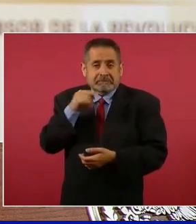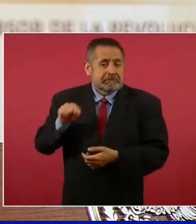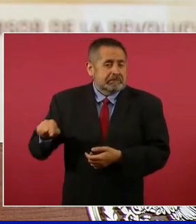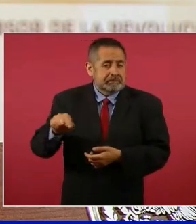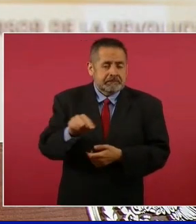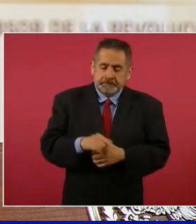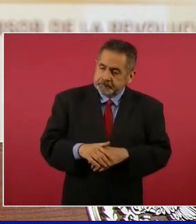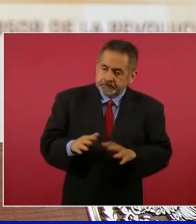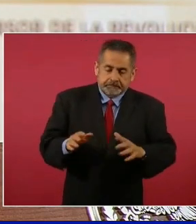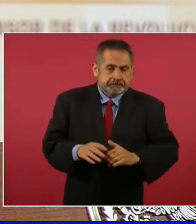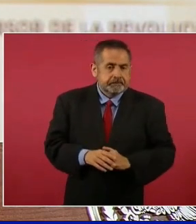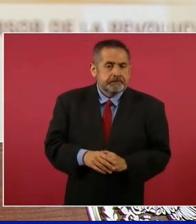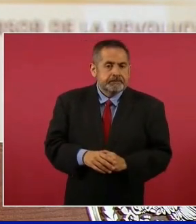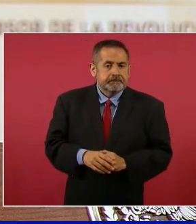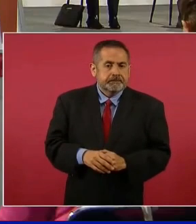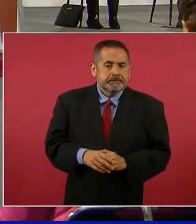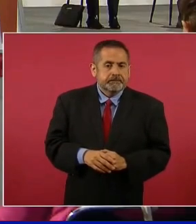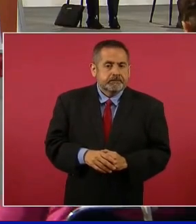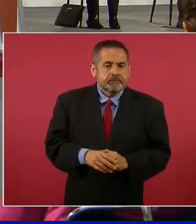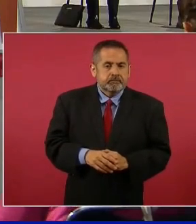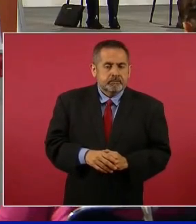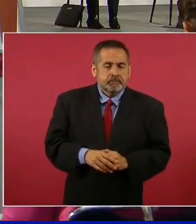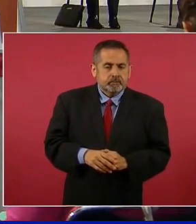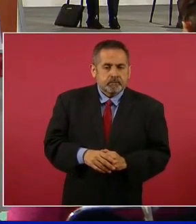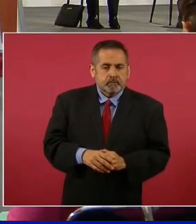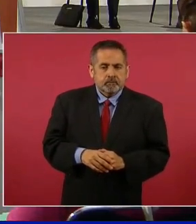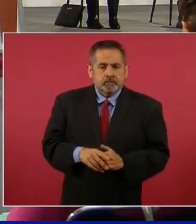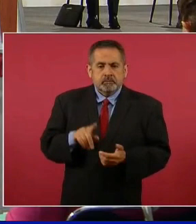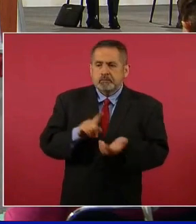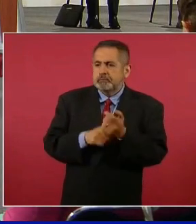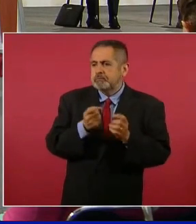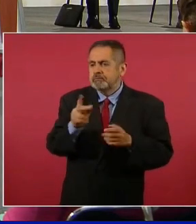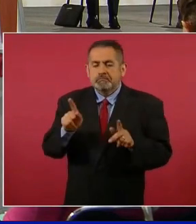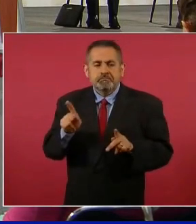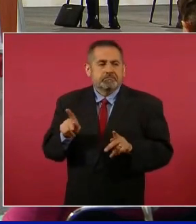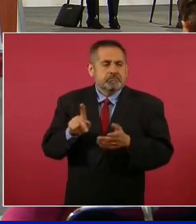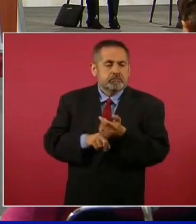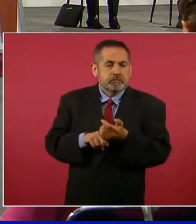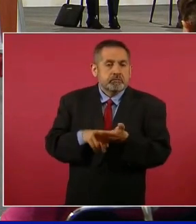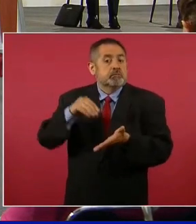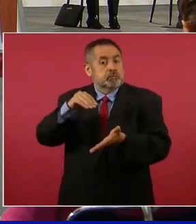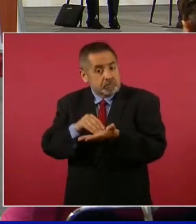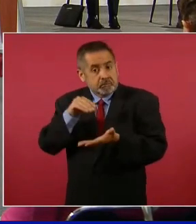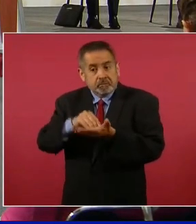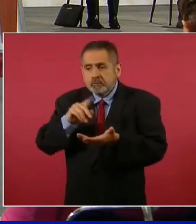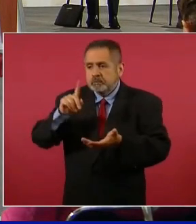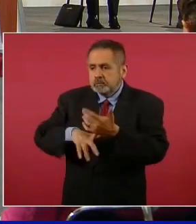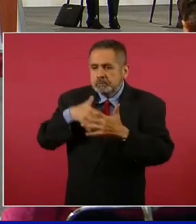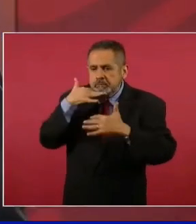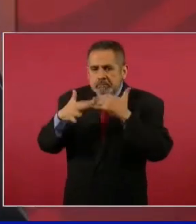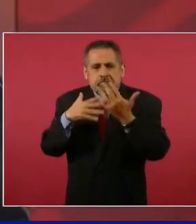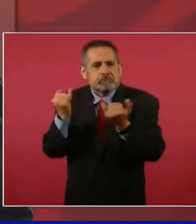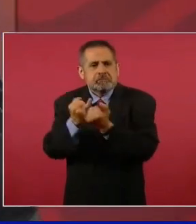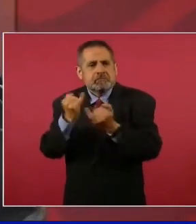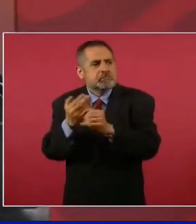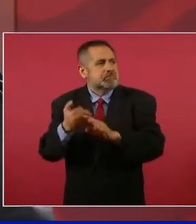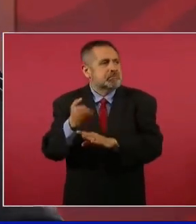siguieron con prácticas de antes,